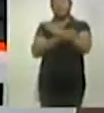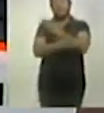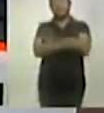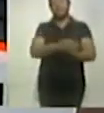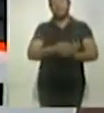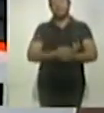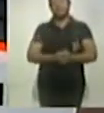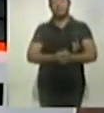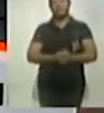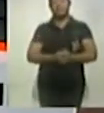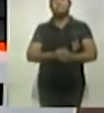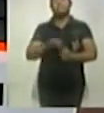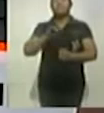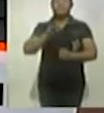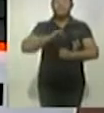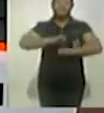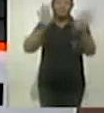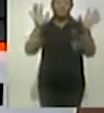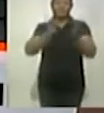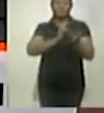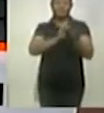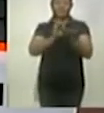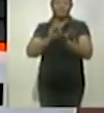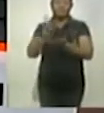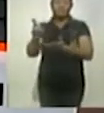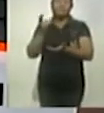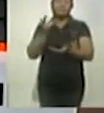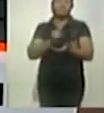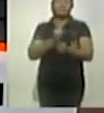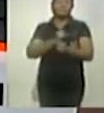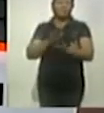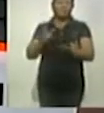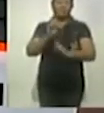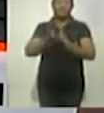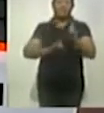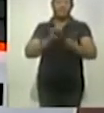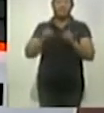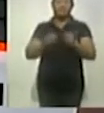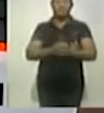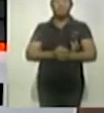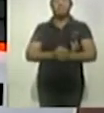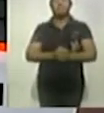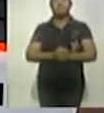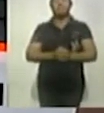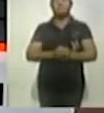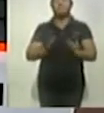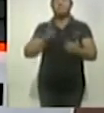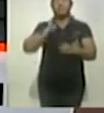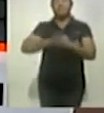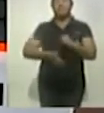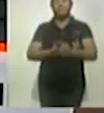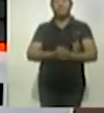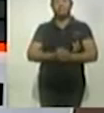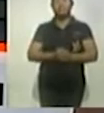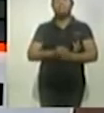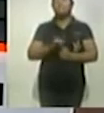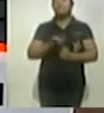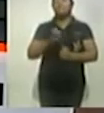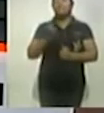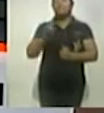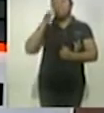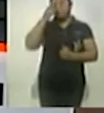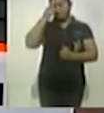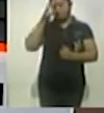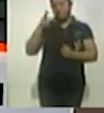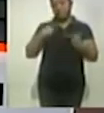Claro que sí, muchísimas gracias Manuelito por esta información, por los deportes, mi querida Su, estamos llegando al final de esta emisión. Efectivamente Pepe, recordarle